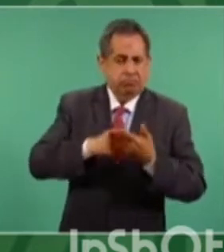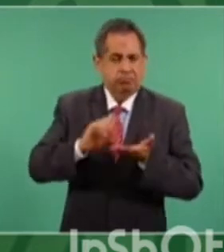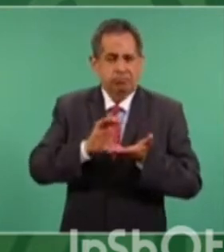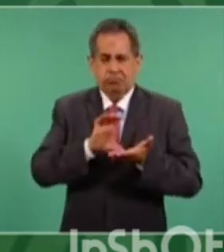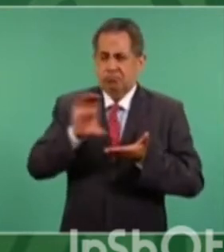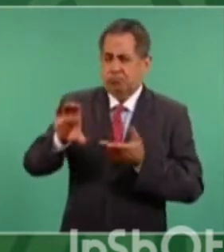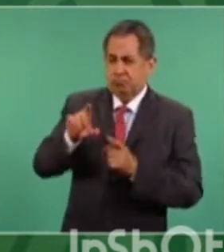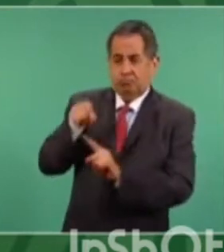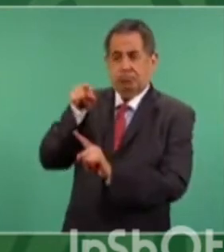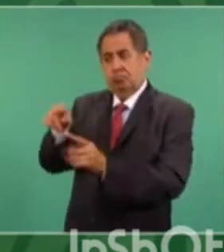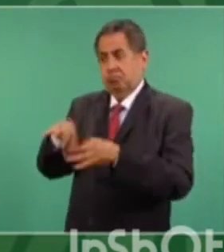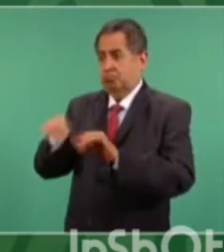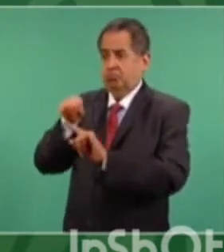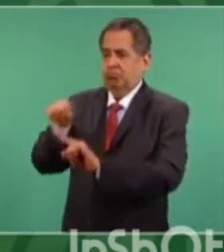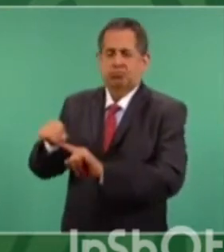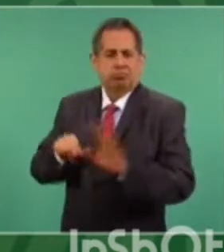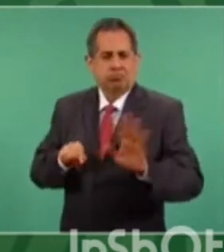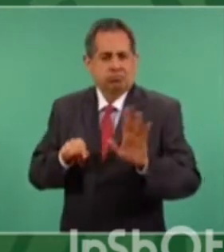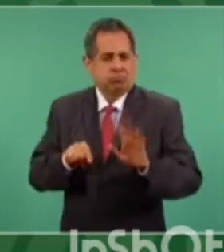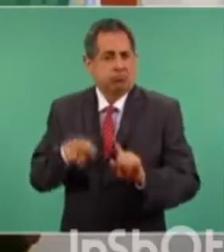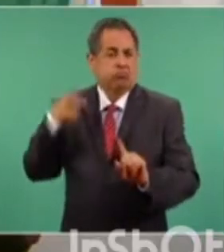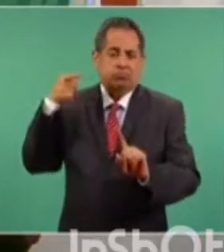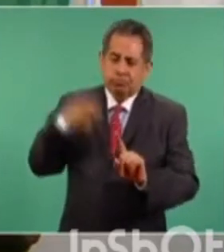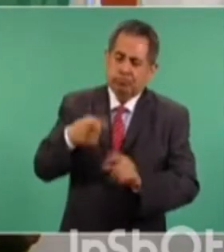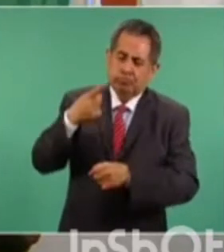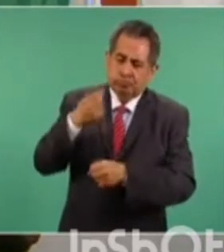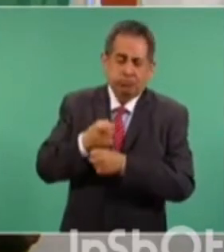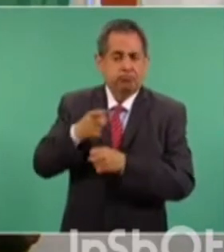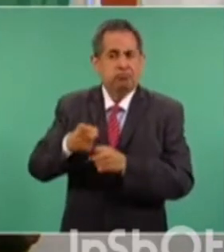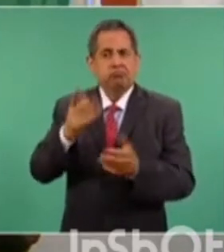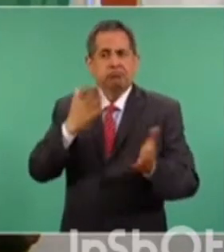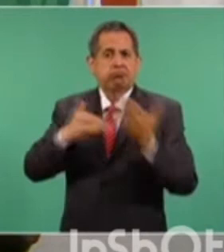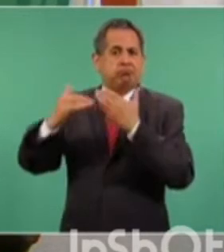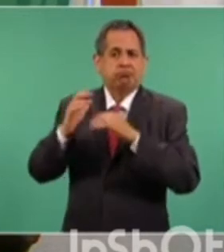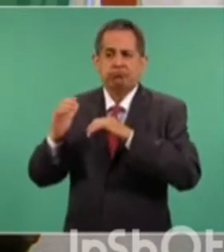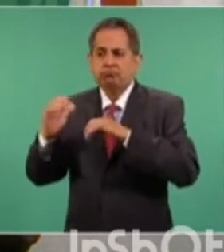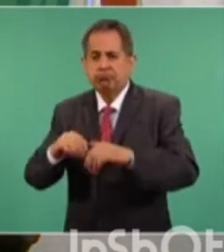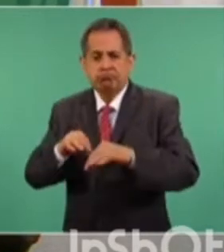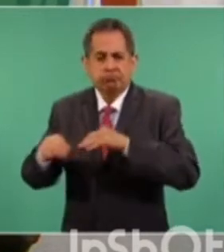prioridades. Lo primero debe ser el desarrollo y el empleo.